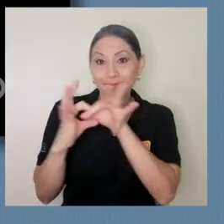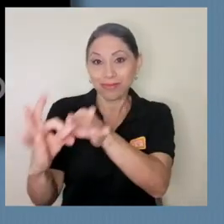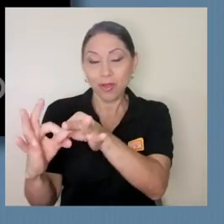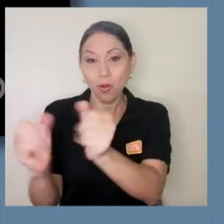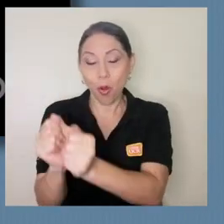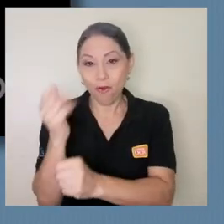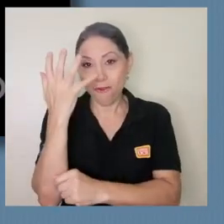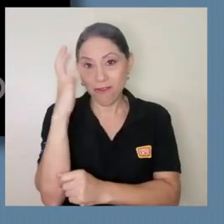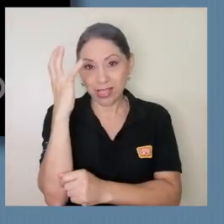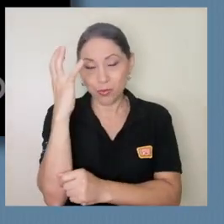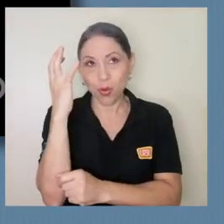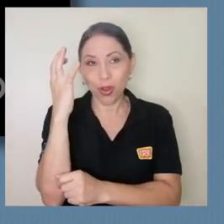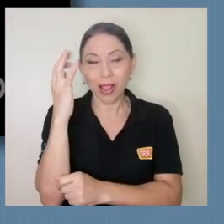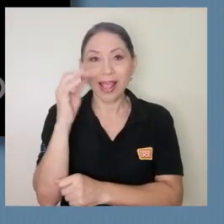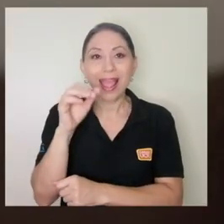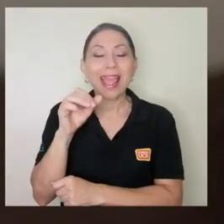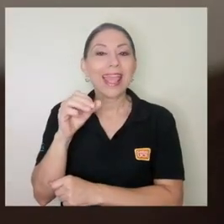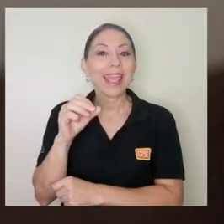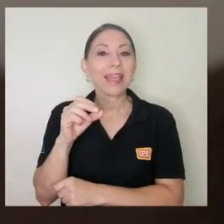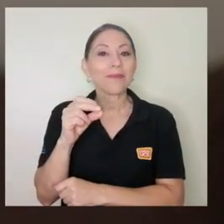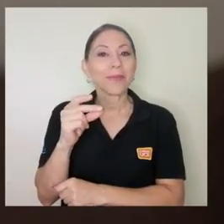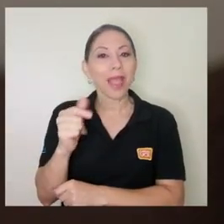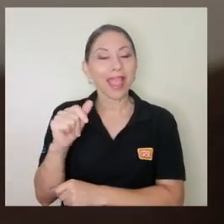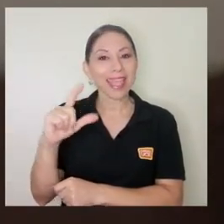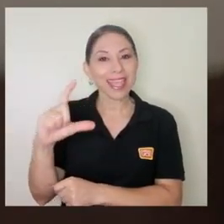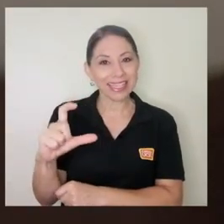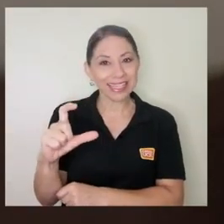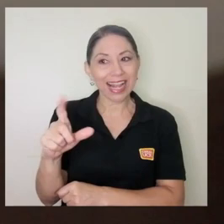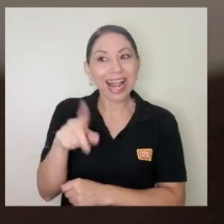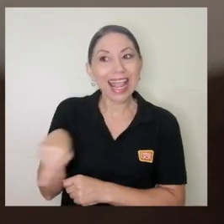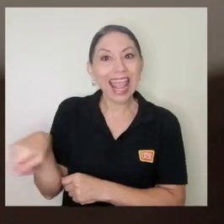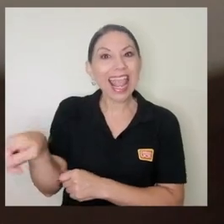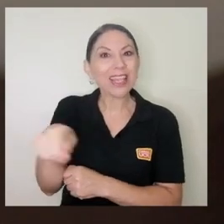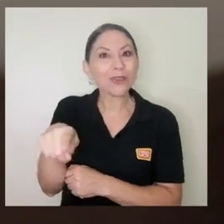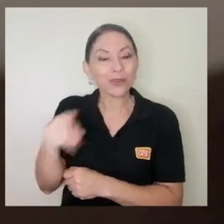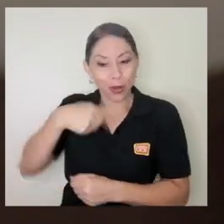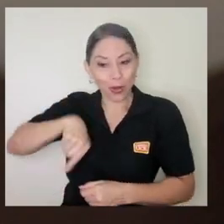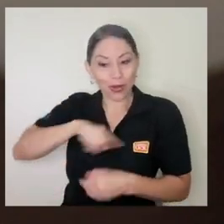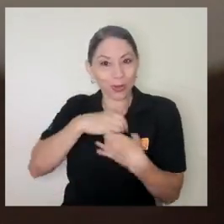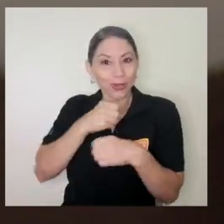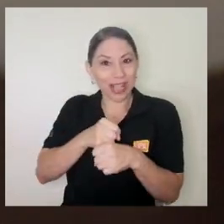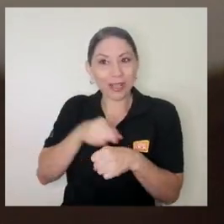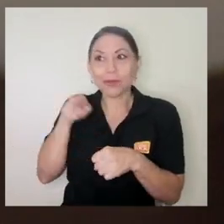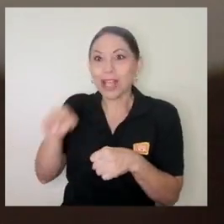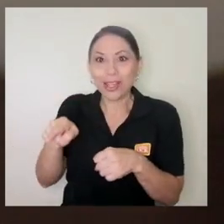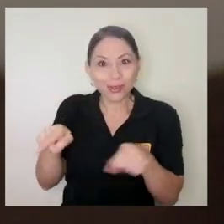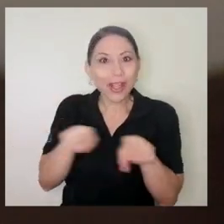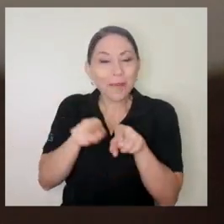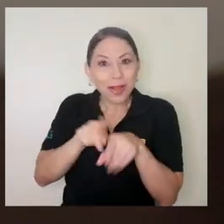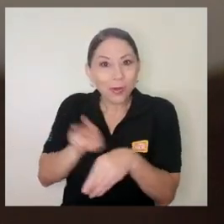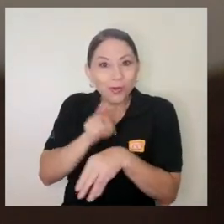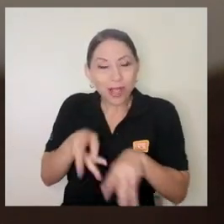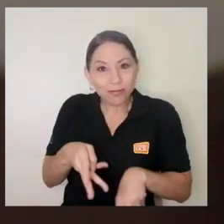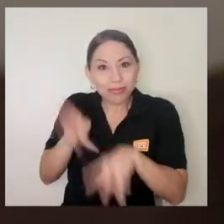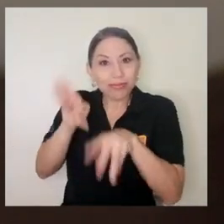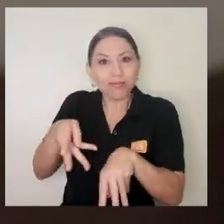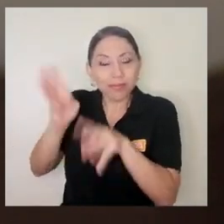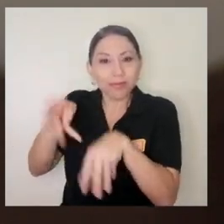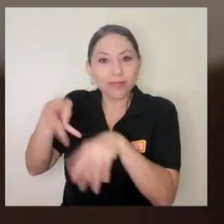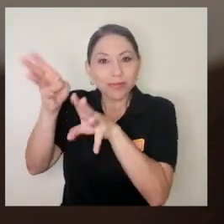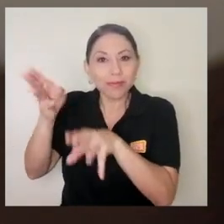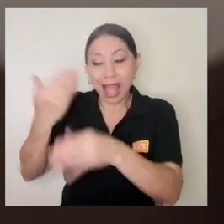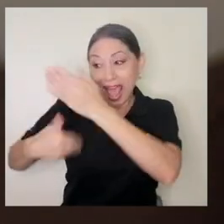Facebook e Instagram ellos están reposteando todo lo que estamos creando en esta alianza los anteriores